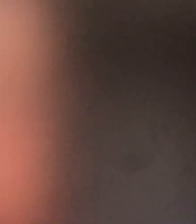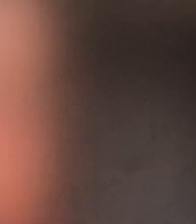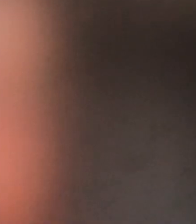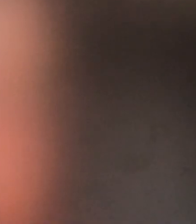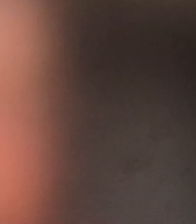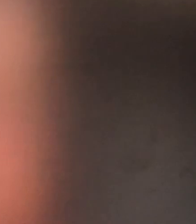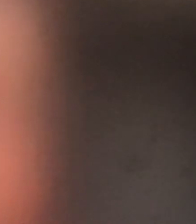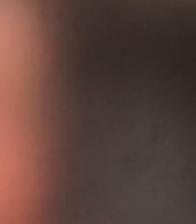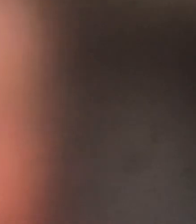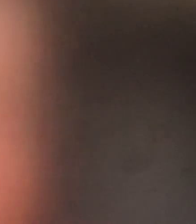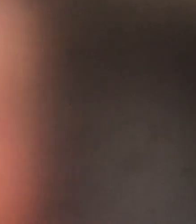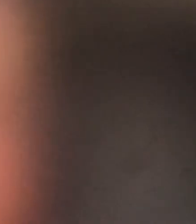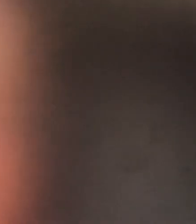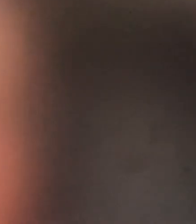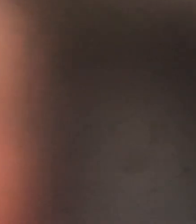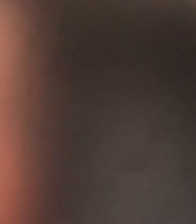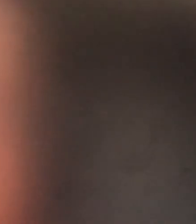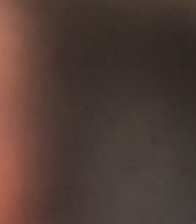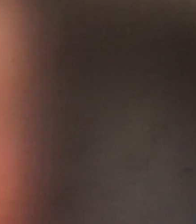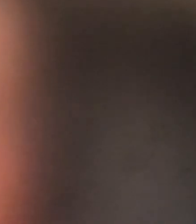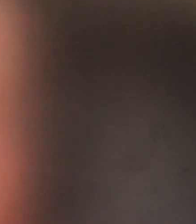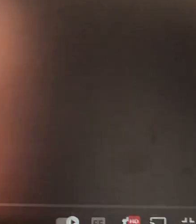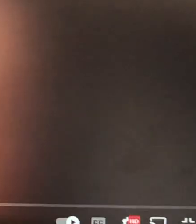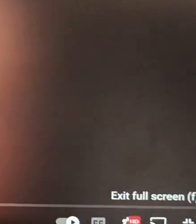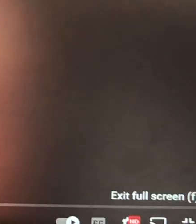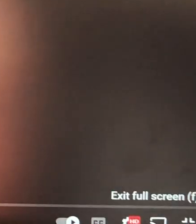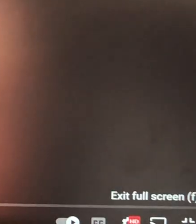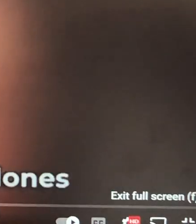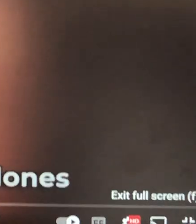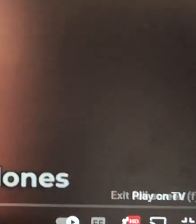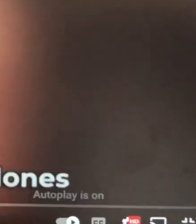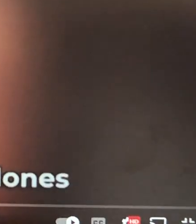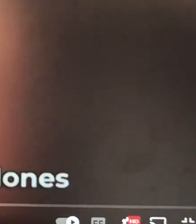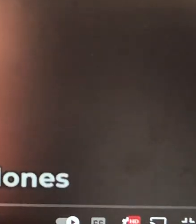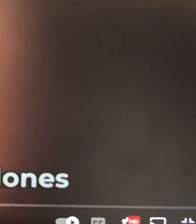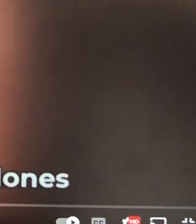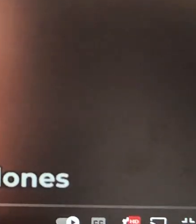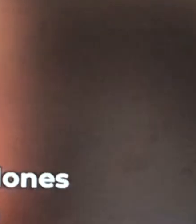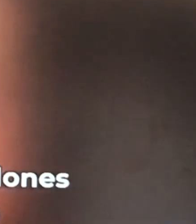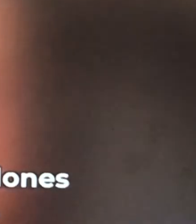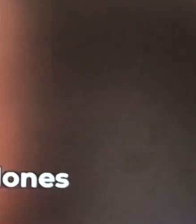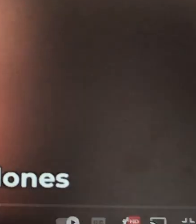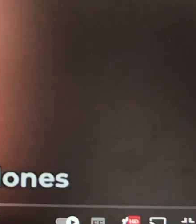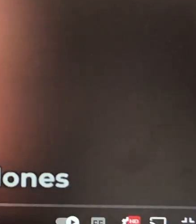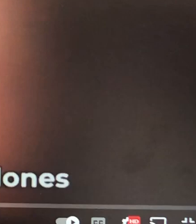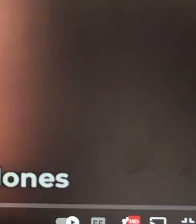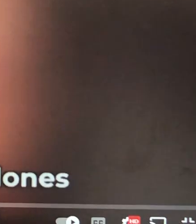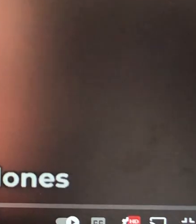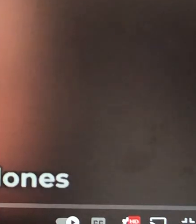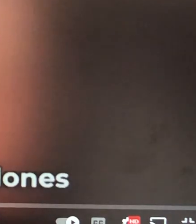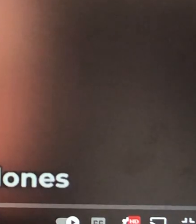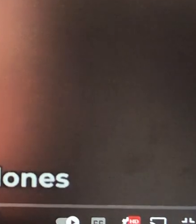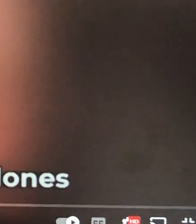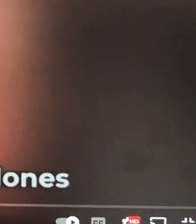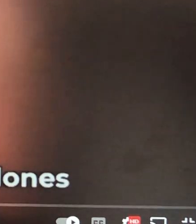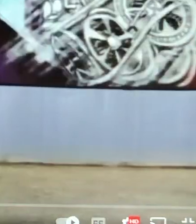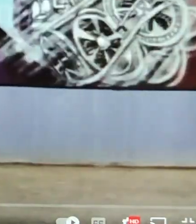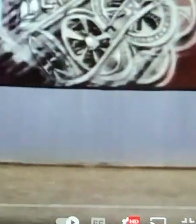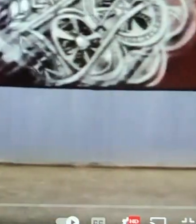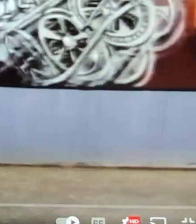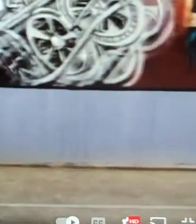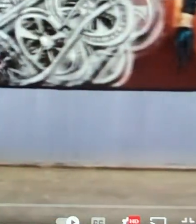Que no de nuestro nombre de mexicanos en cuatro. Que está hablando de 10 y todos de mexicanos, del papá.